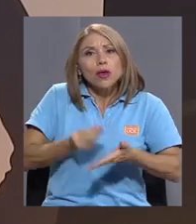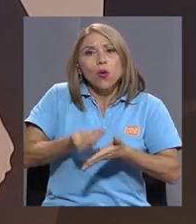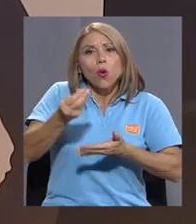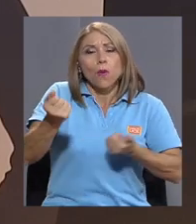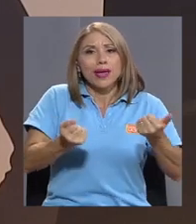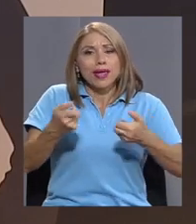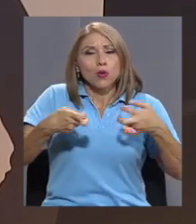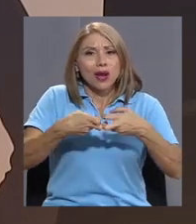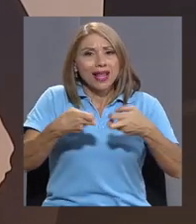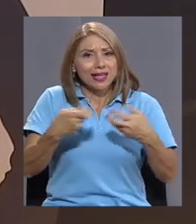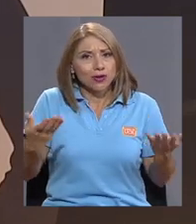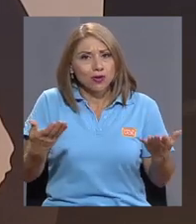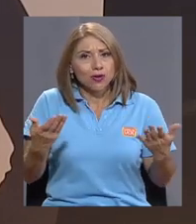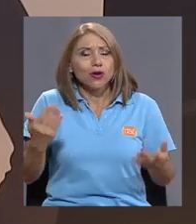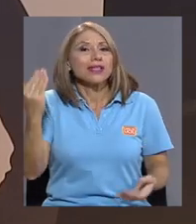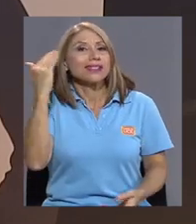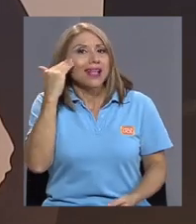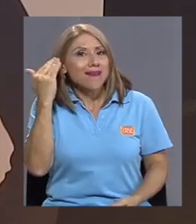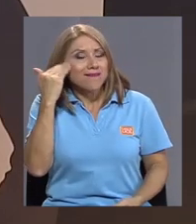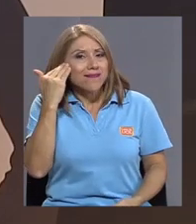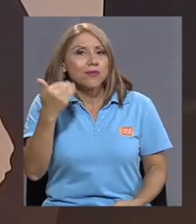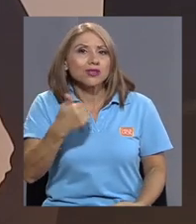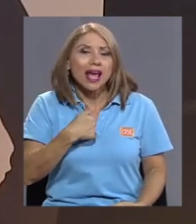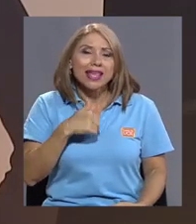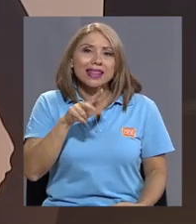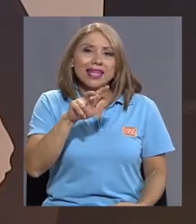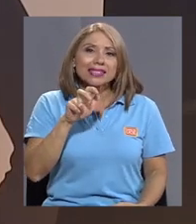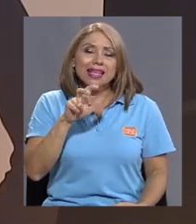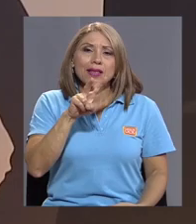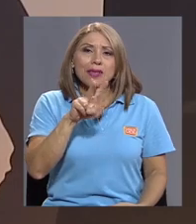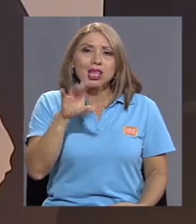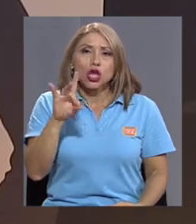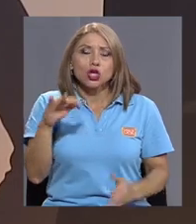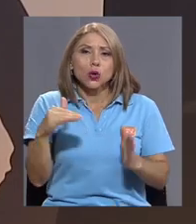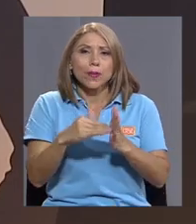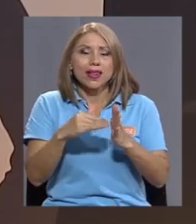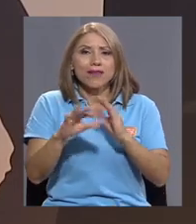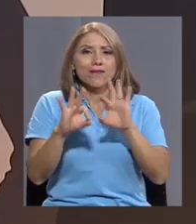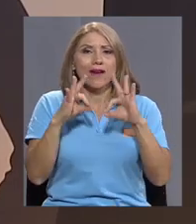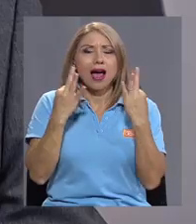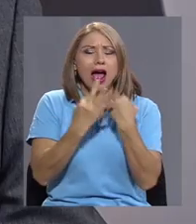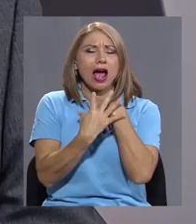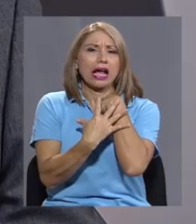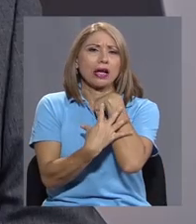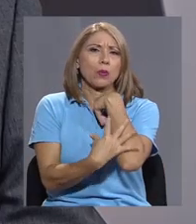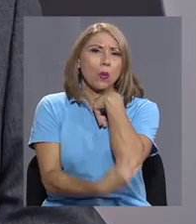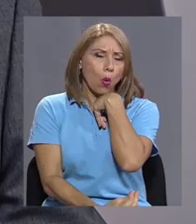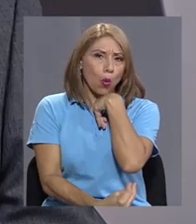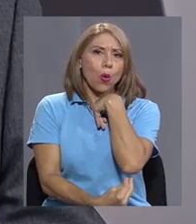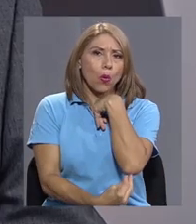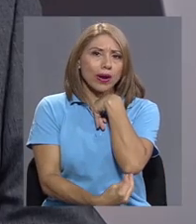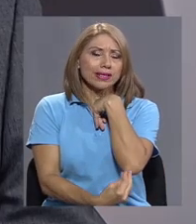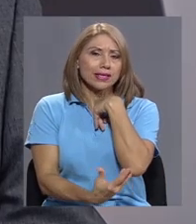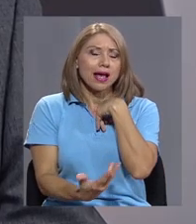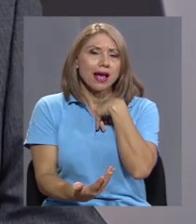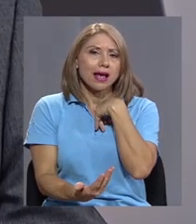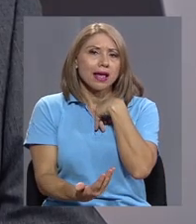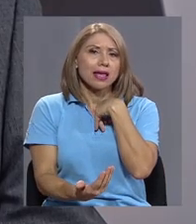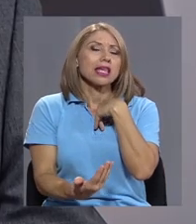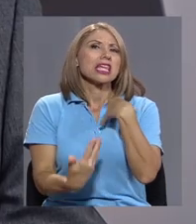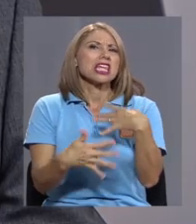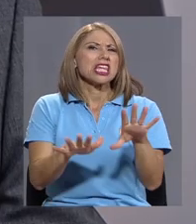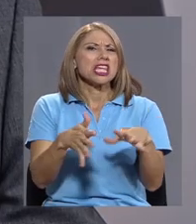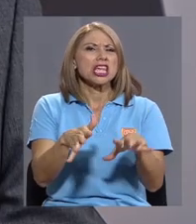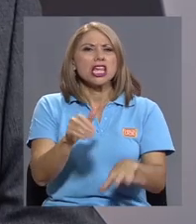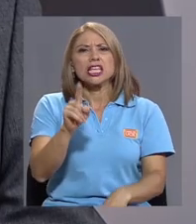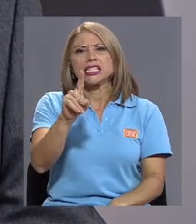eléctrico. Sabemos que hay 328 mil familias en pobreza extrema. Perdón, en pobreza. Y hay